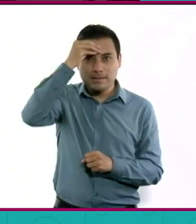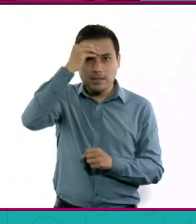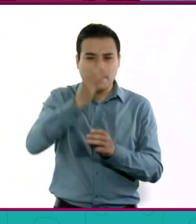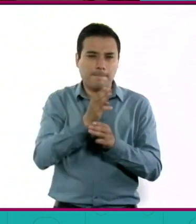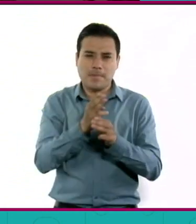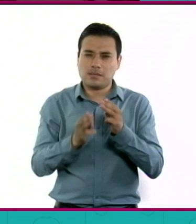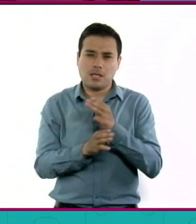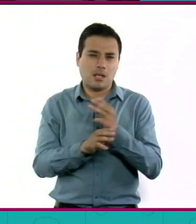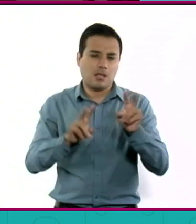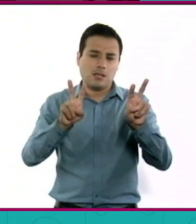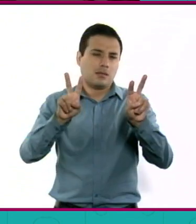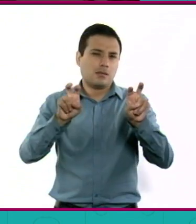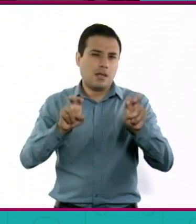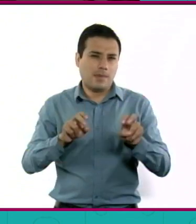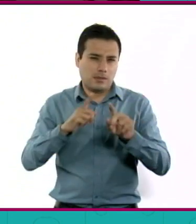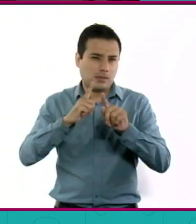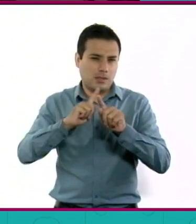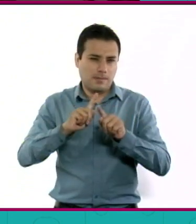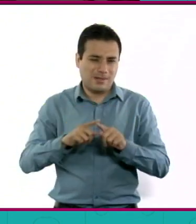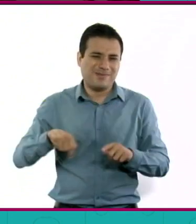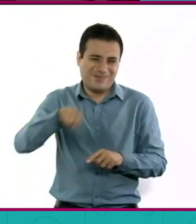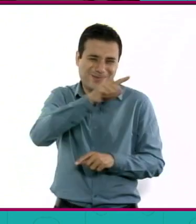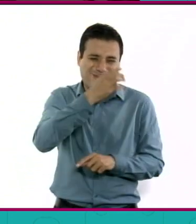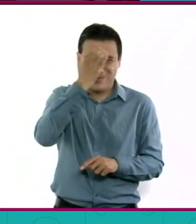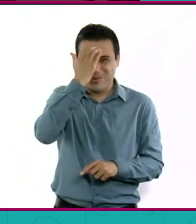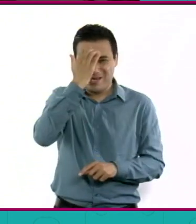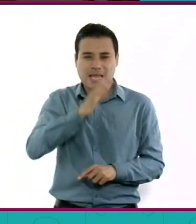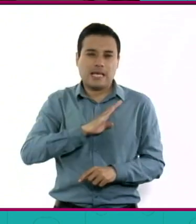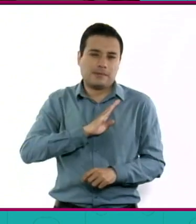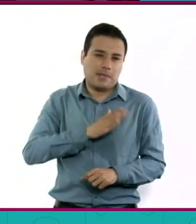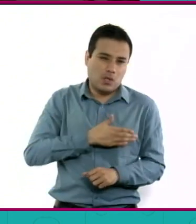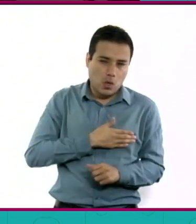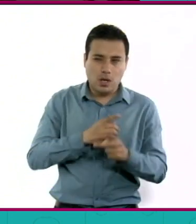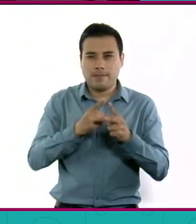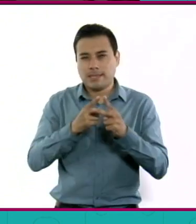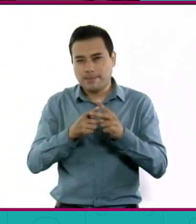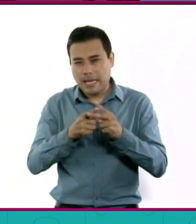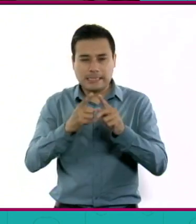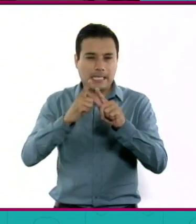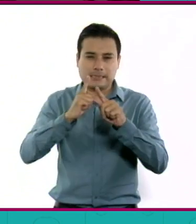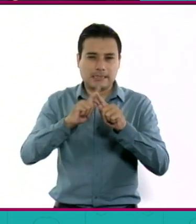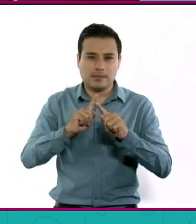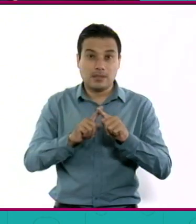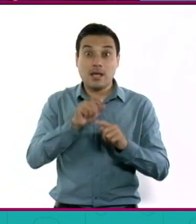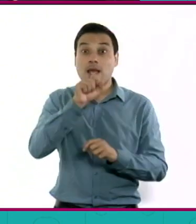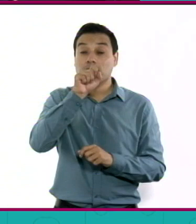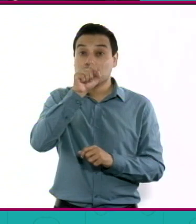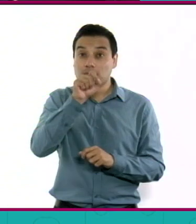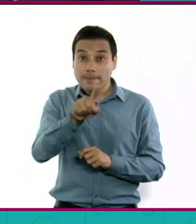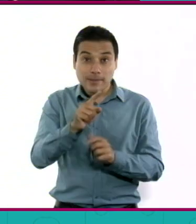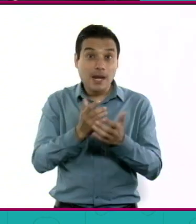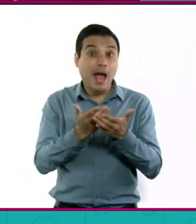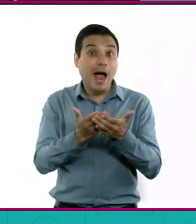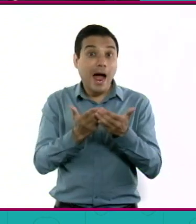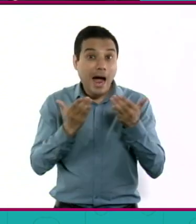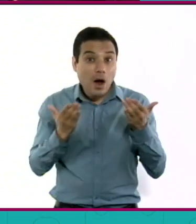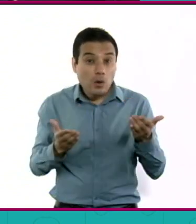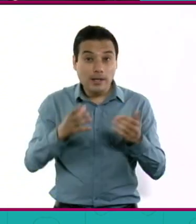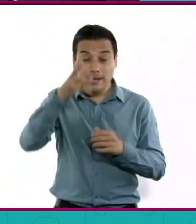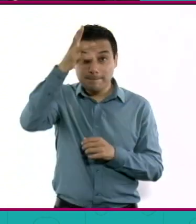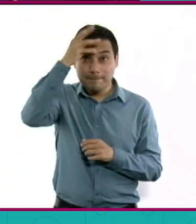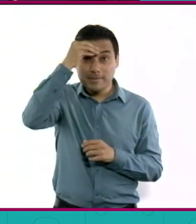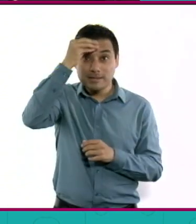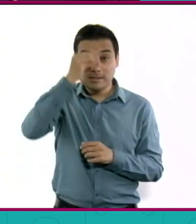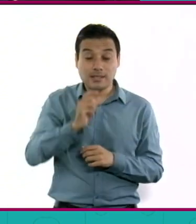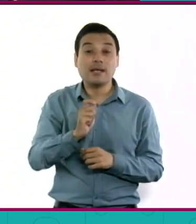materias que siempre nos han acompañado y nos han gustado, que hoy también tienen una alerta y una atención al